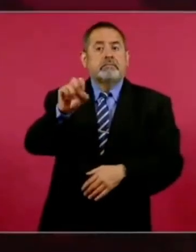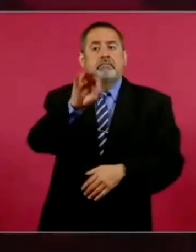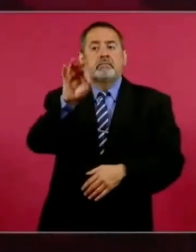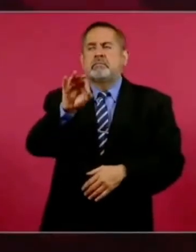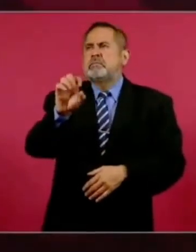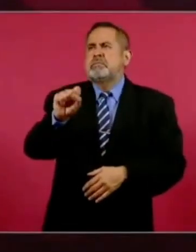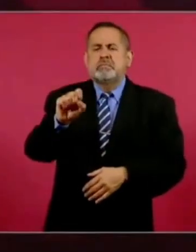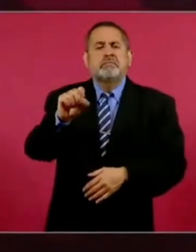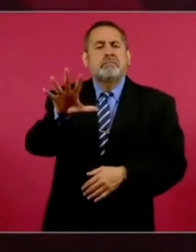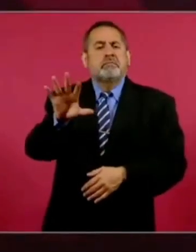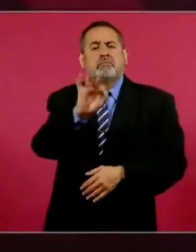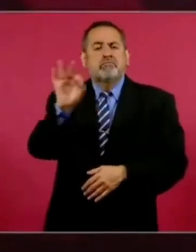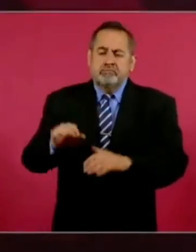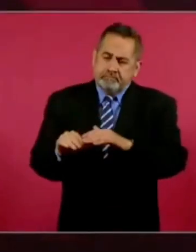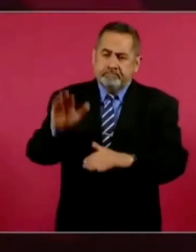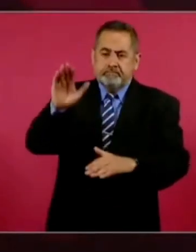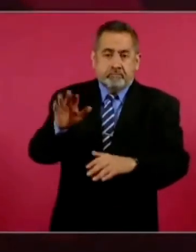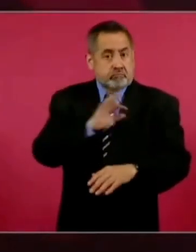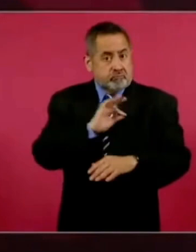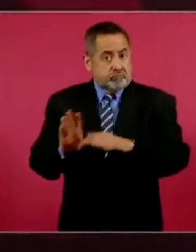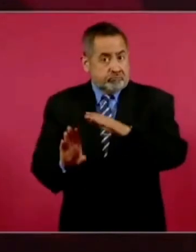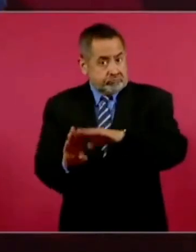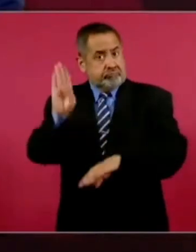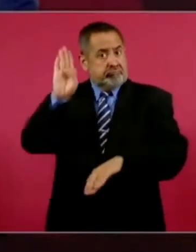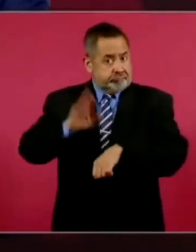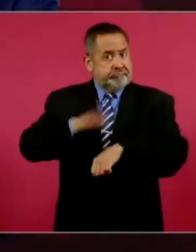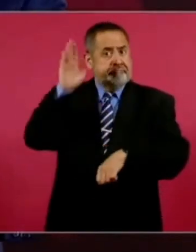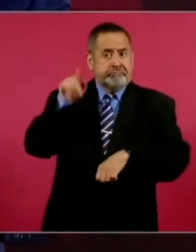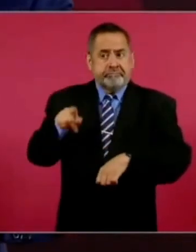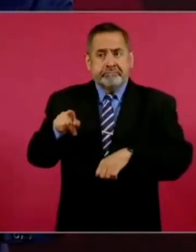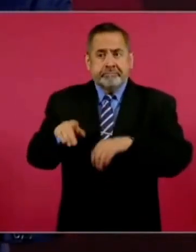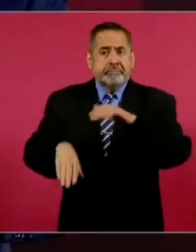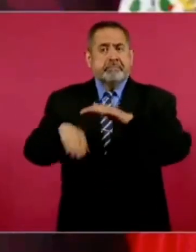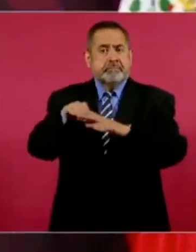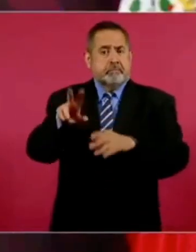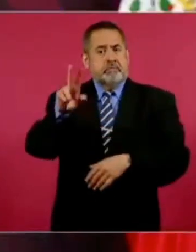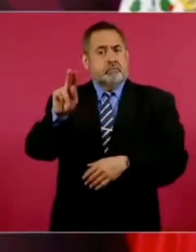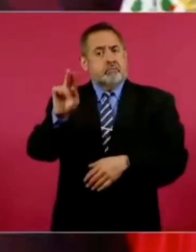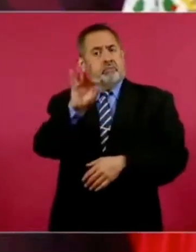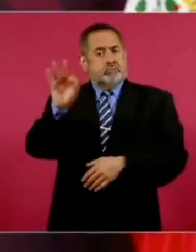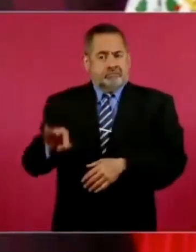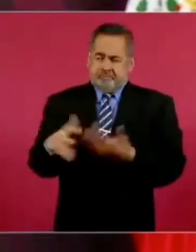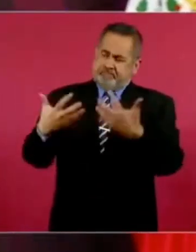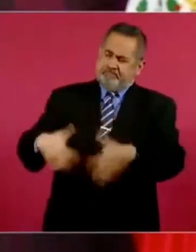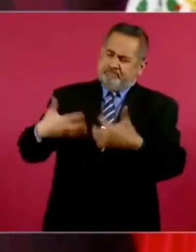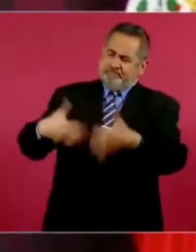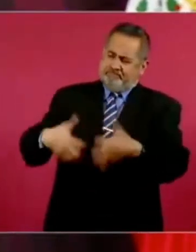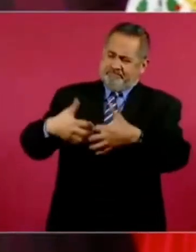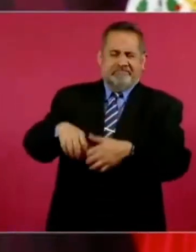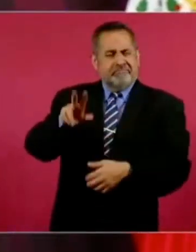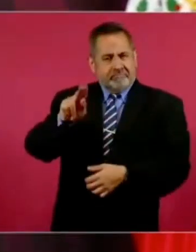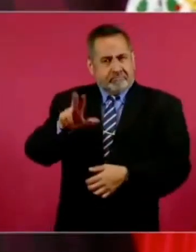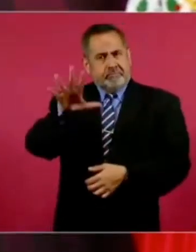65. Se pueden ir hasta 80, 85.